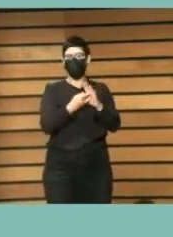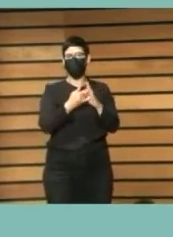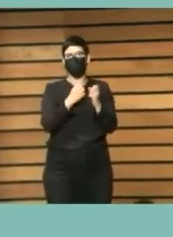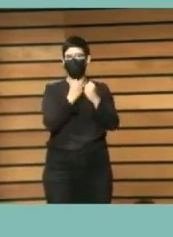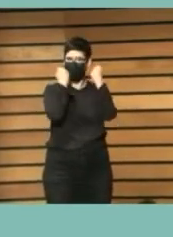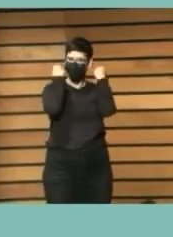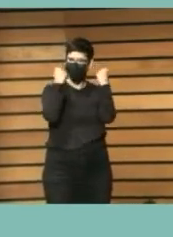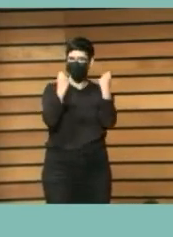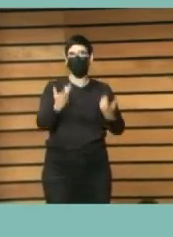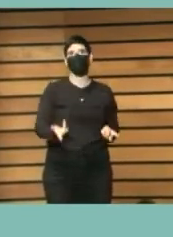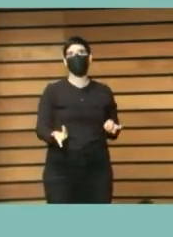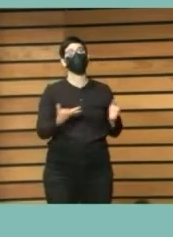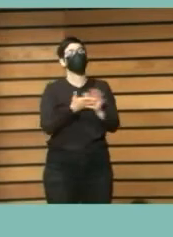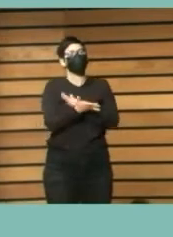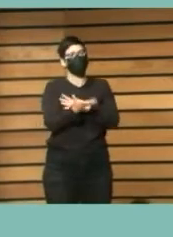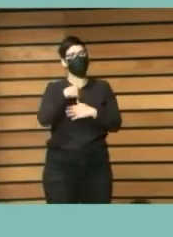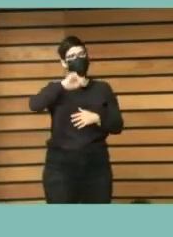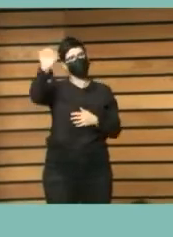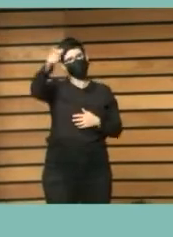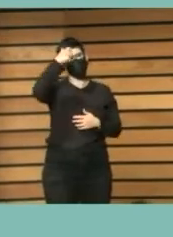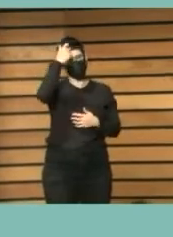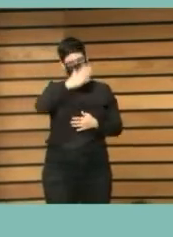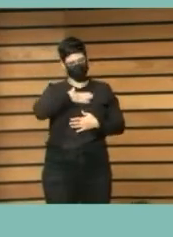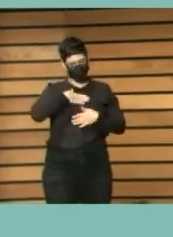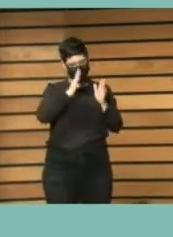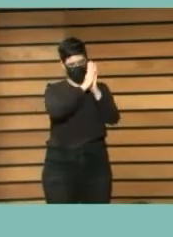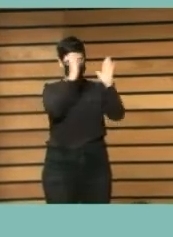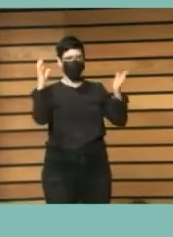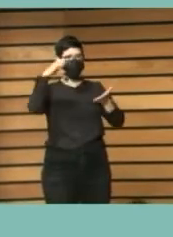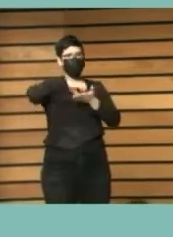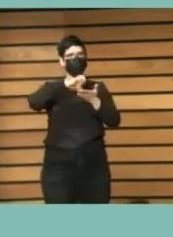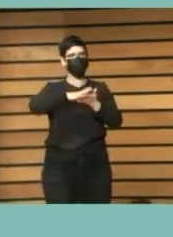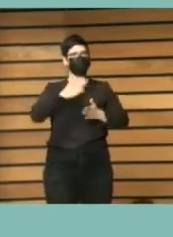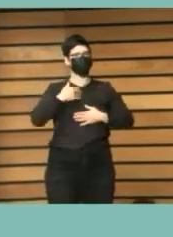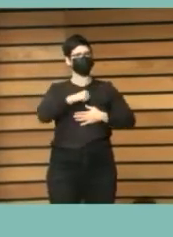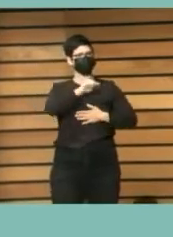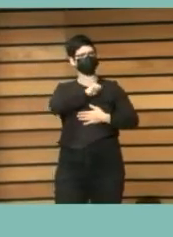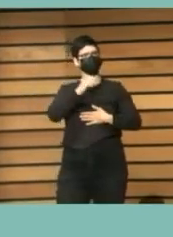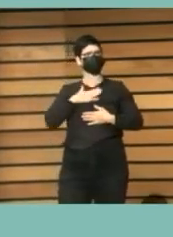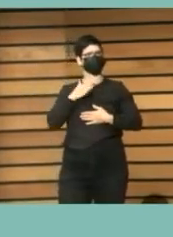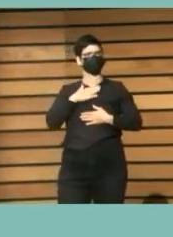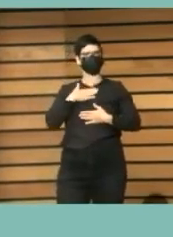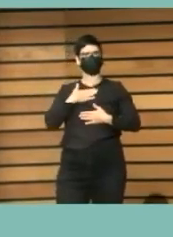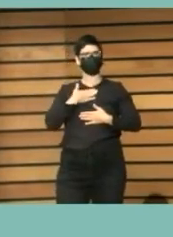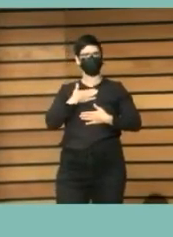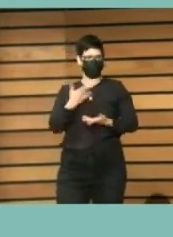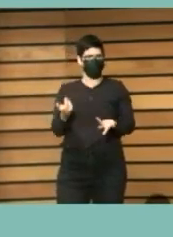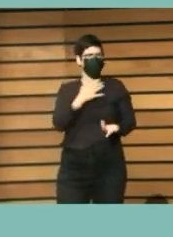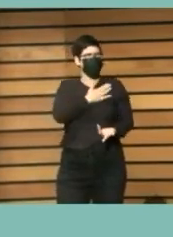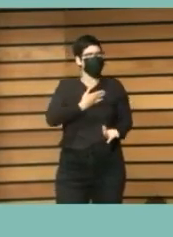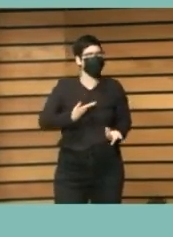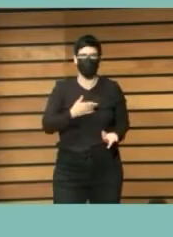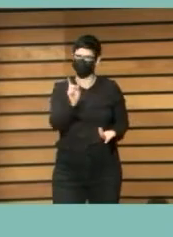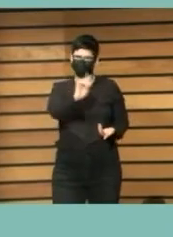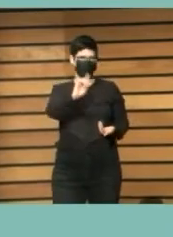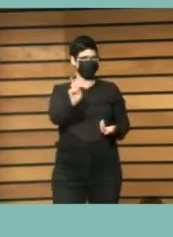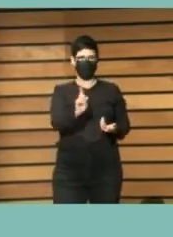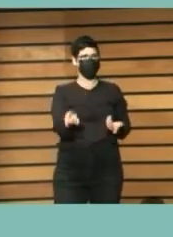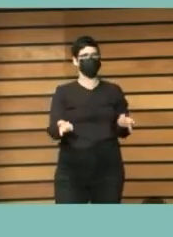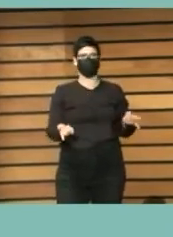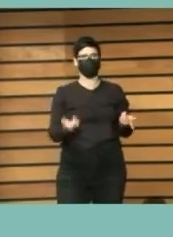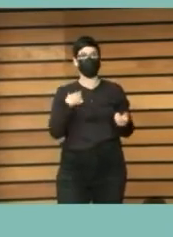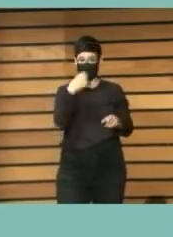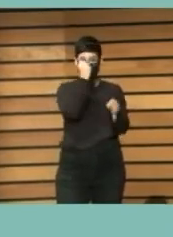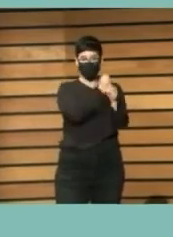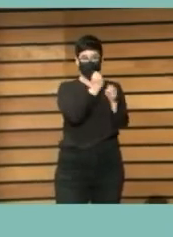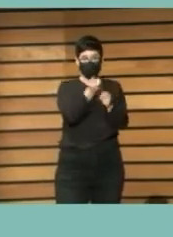de que la biblioteca no pertenece a nadie en particular y no nos pertenece menos que nadie a quienes trabajamos en ella porque